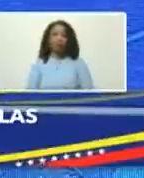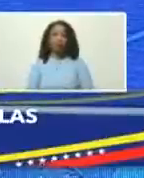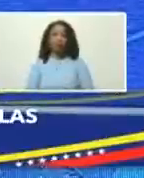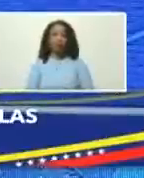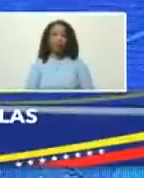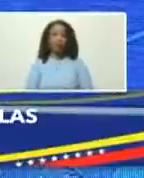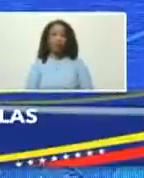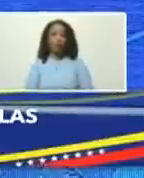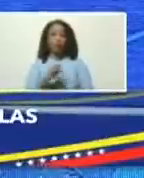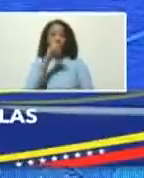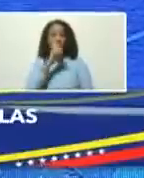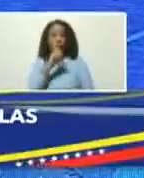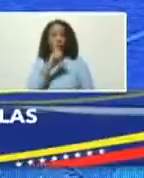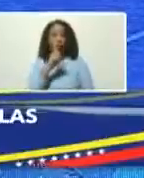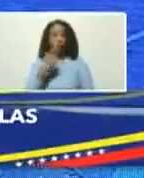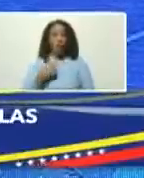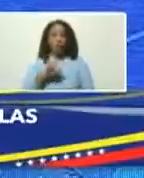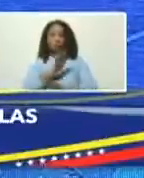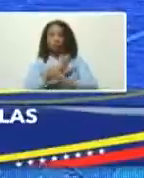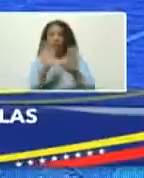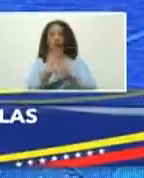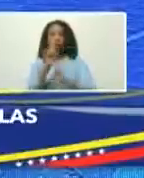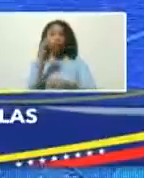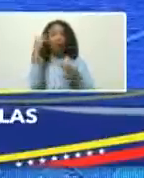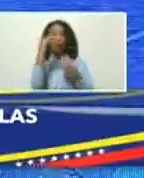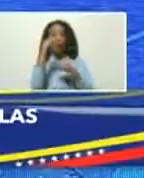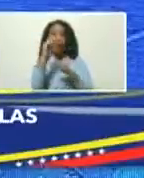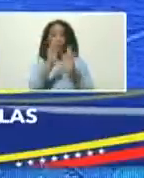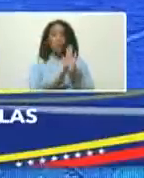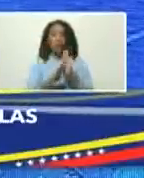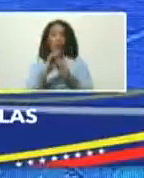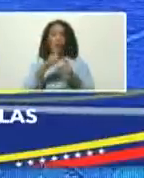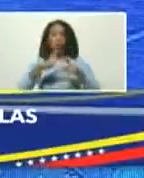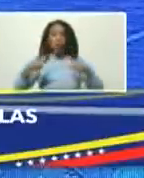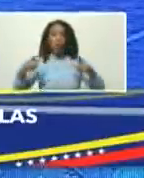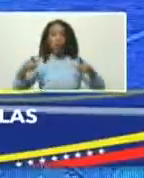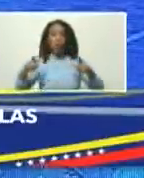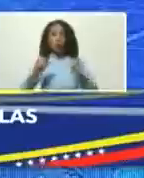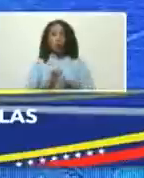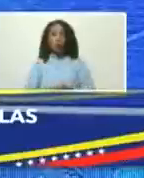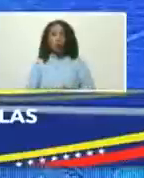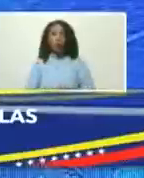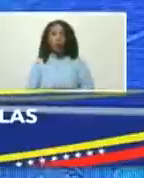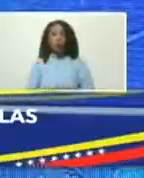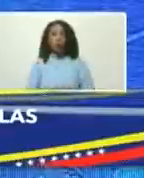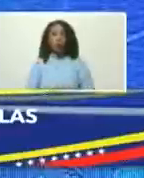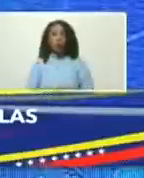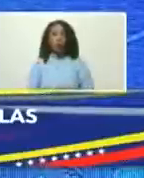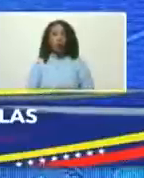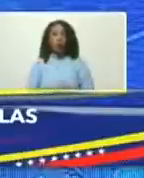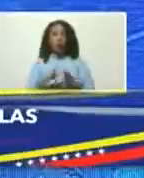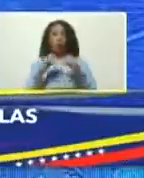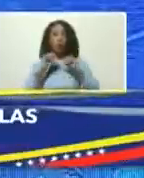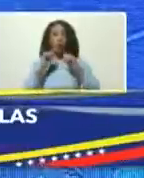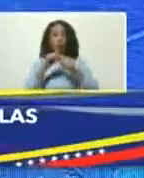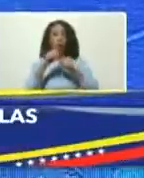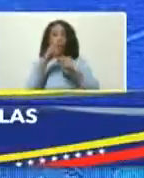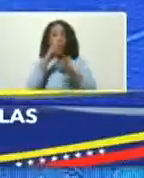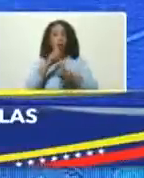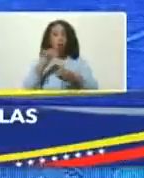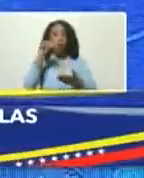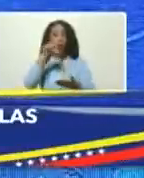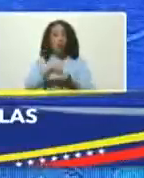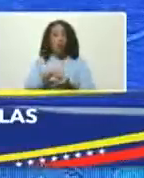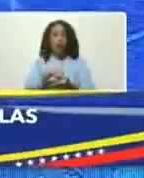más de un año tenemos ya con un nivel de crecimiento y no estoy autorizado por el banco central de Venezuela